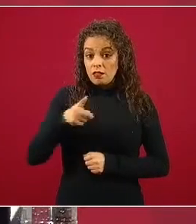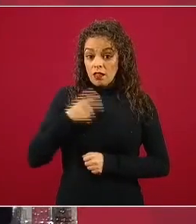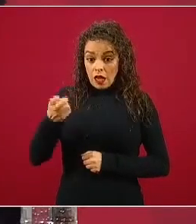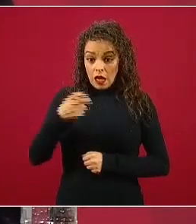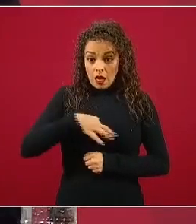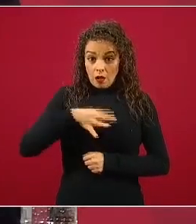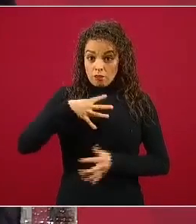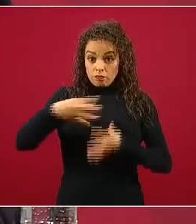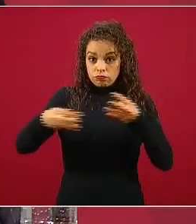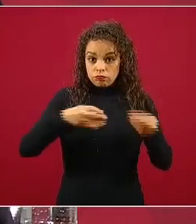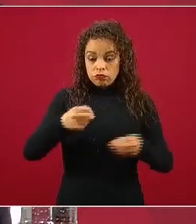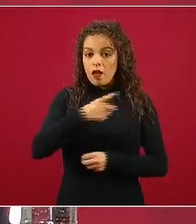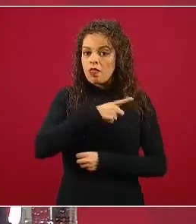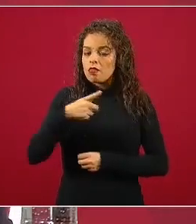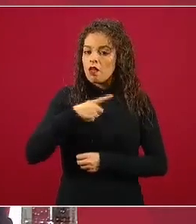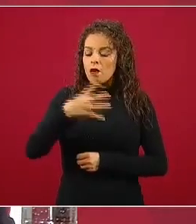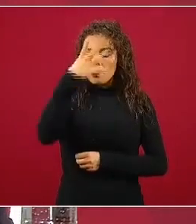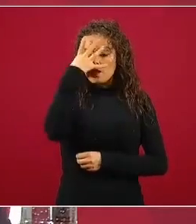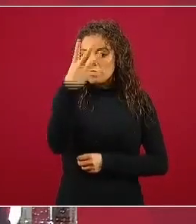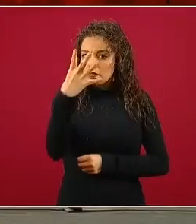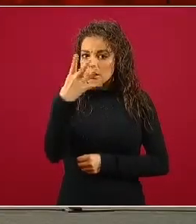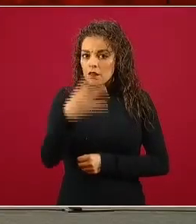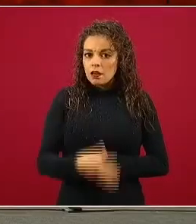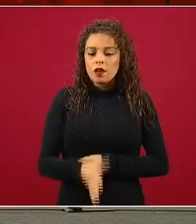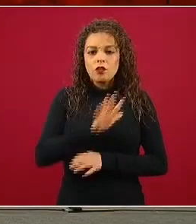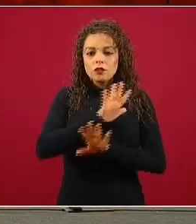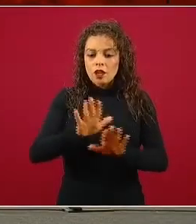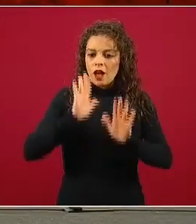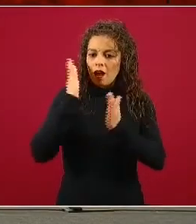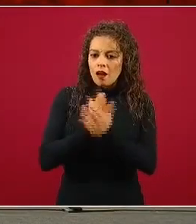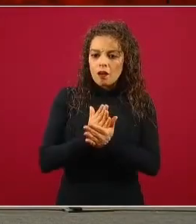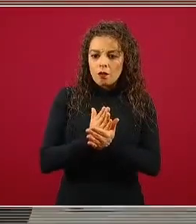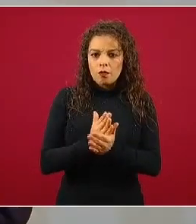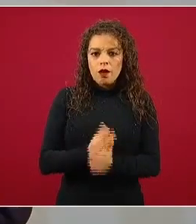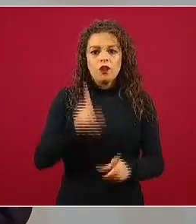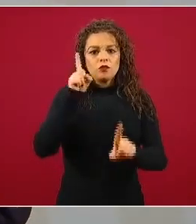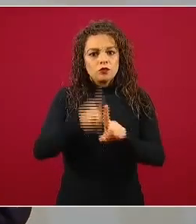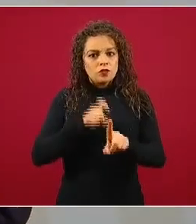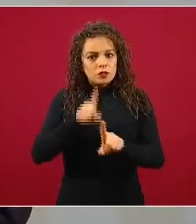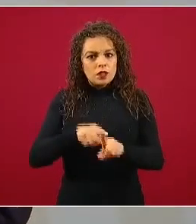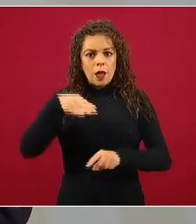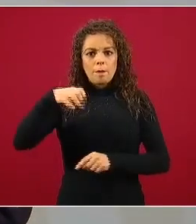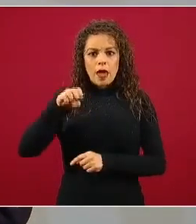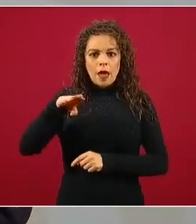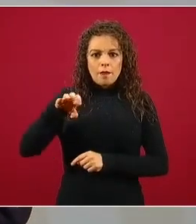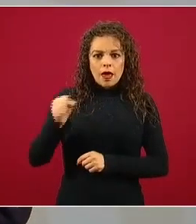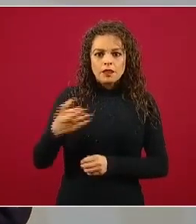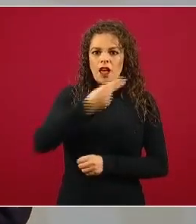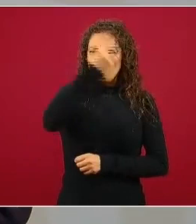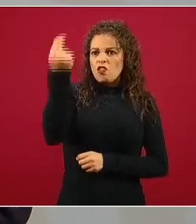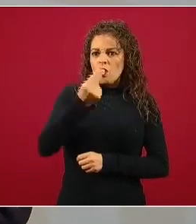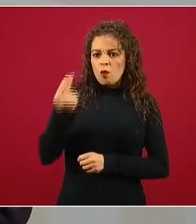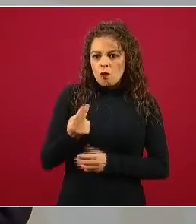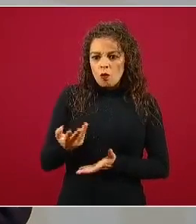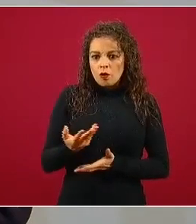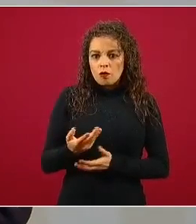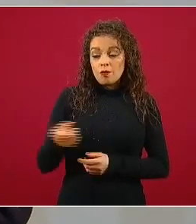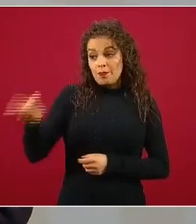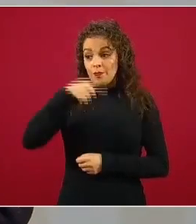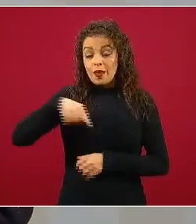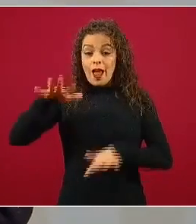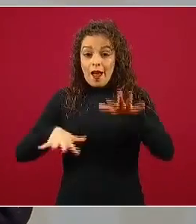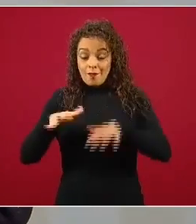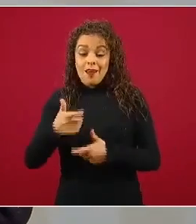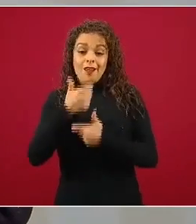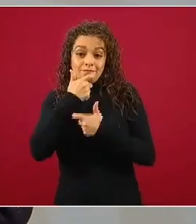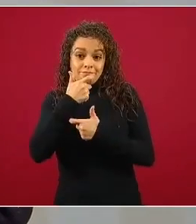pandemia, no dejen de hacer memes y gifs y chistes alrededor de ello, que muchas veces nos sacan una sonrisa y a veces